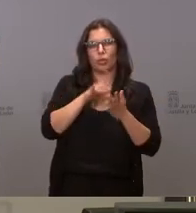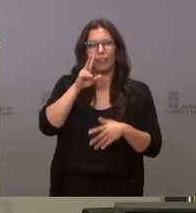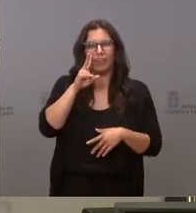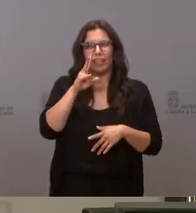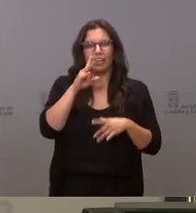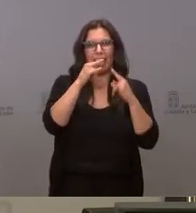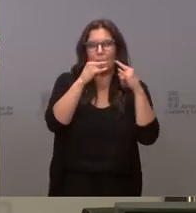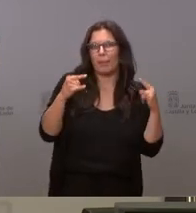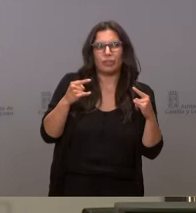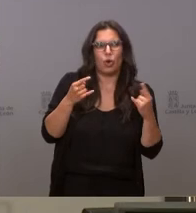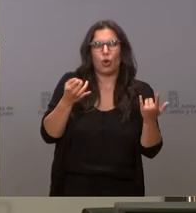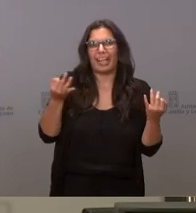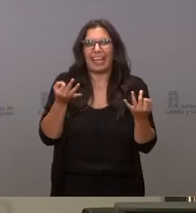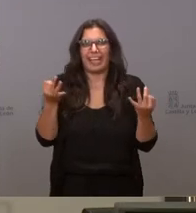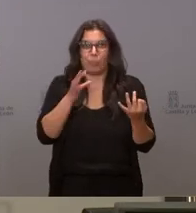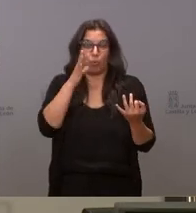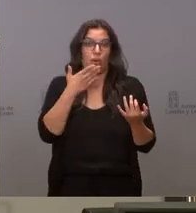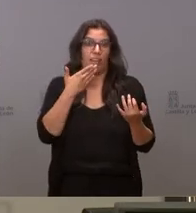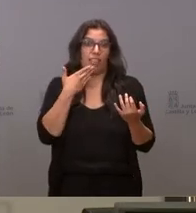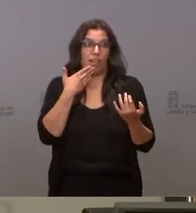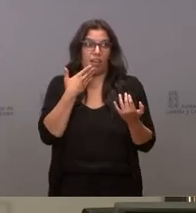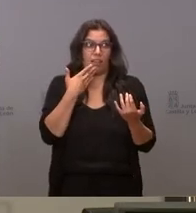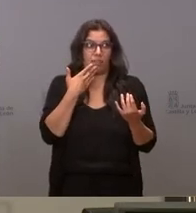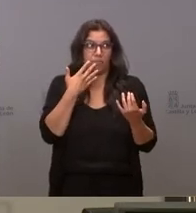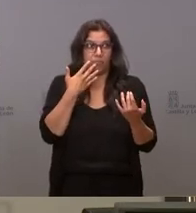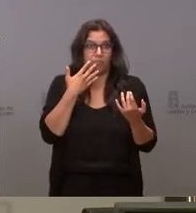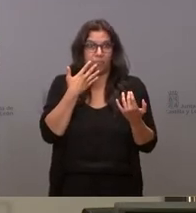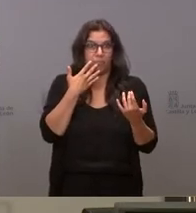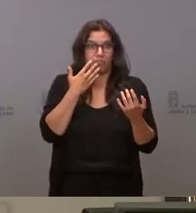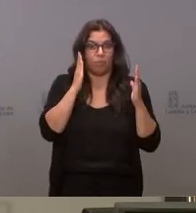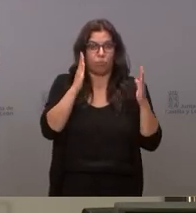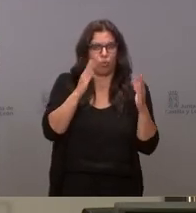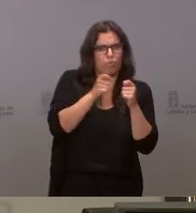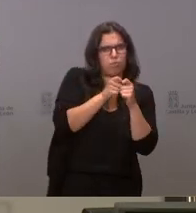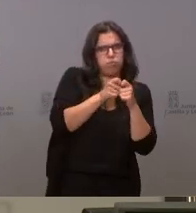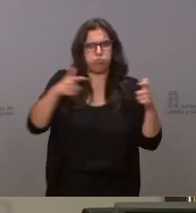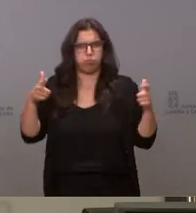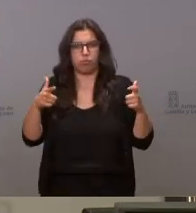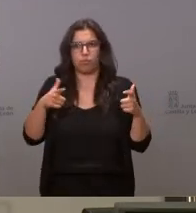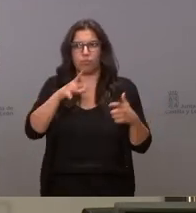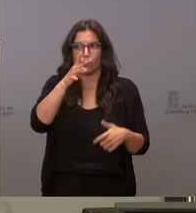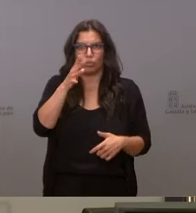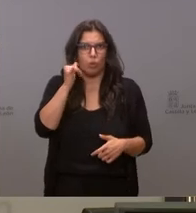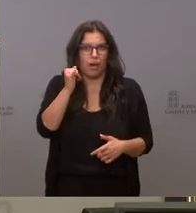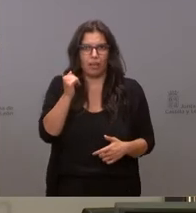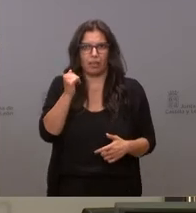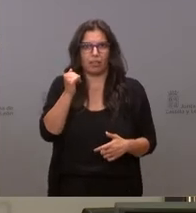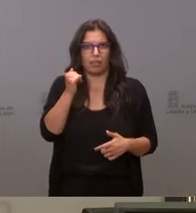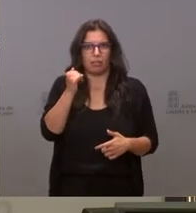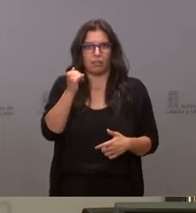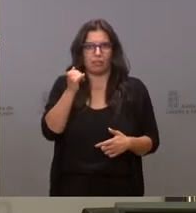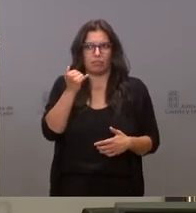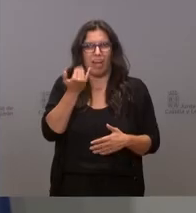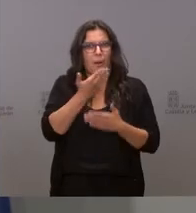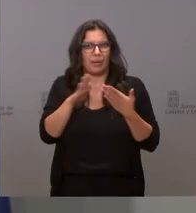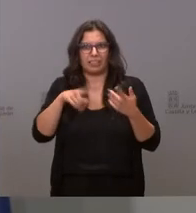brotes en qué o sea porque es es una escala tal de incremento que alguna razón tiene que tener independientemente de la edad de la movilidad